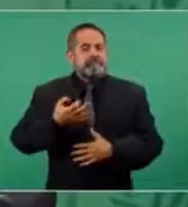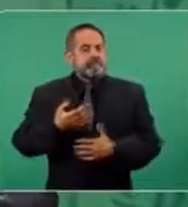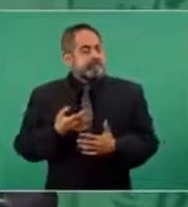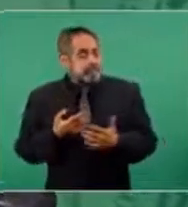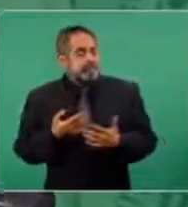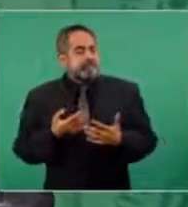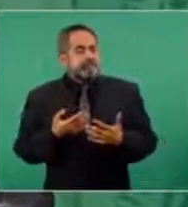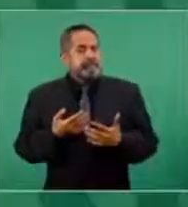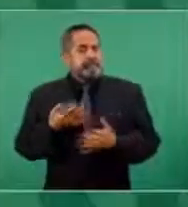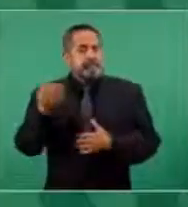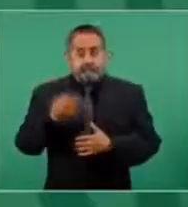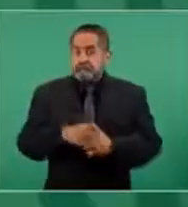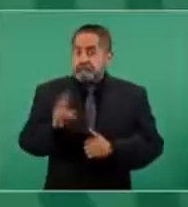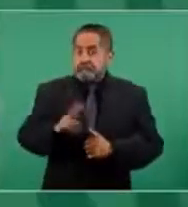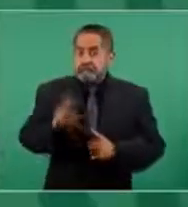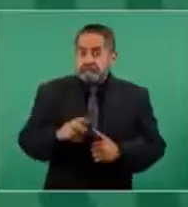cierto.